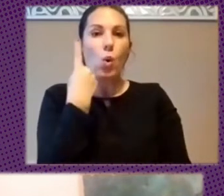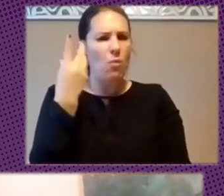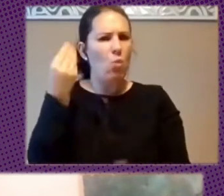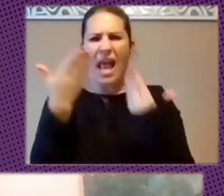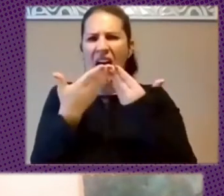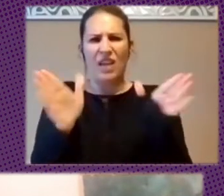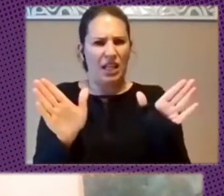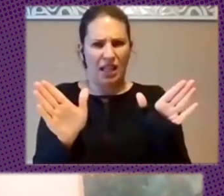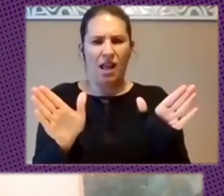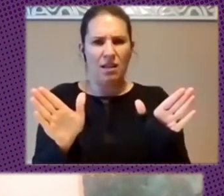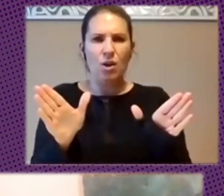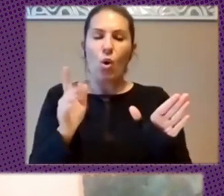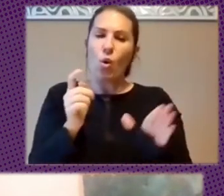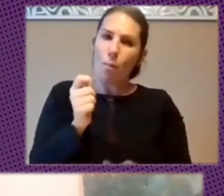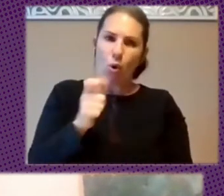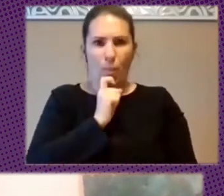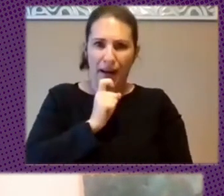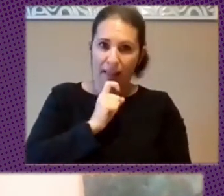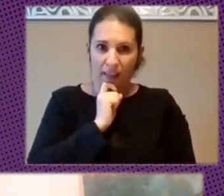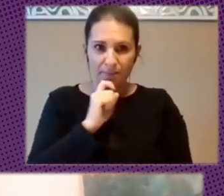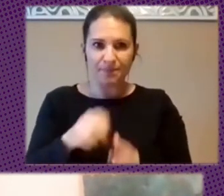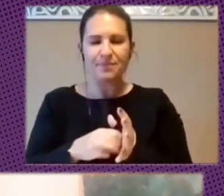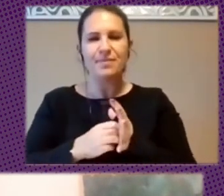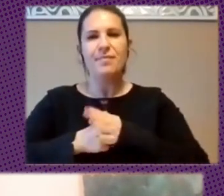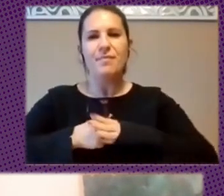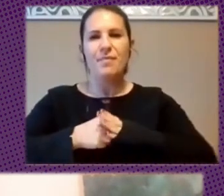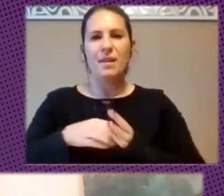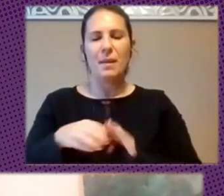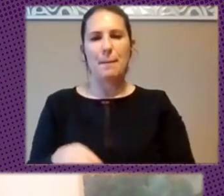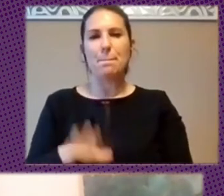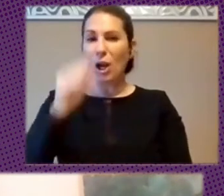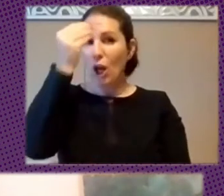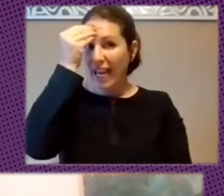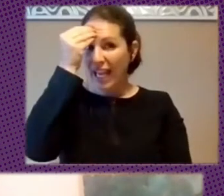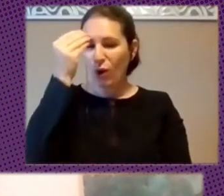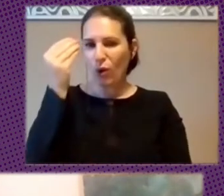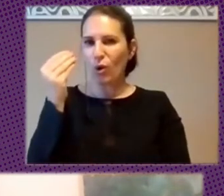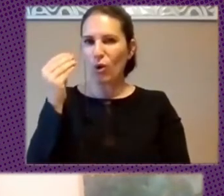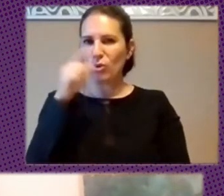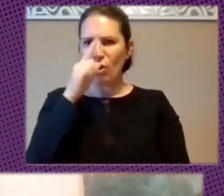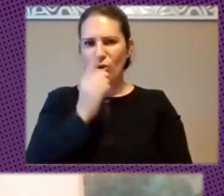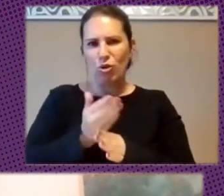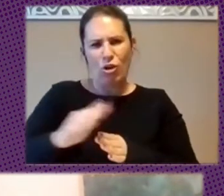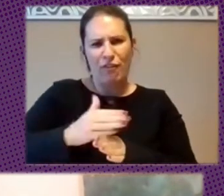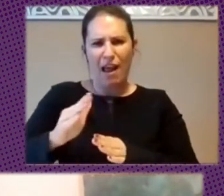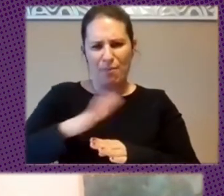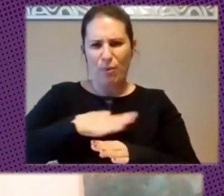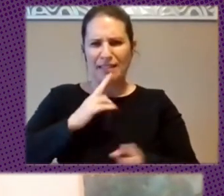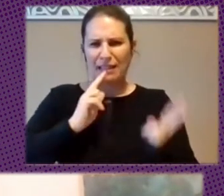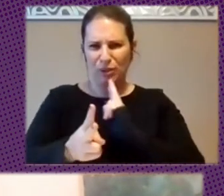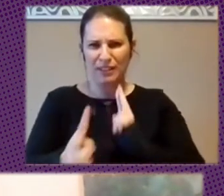Y Es Un Poco Complicada Pero Creo Que Creo Que Dispones De Soberanía Para La Respuesta